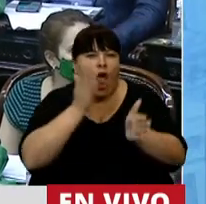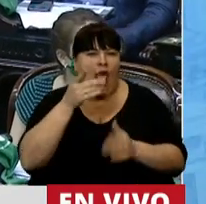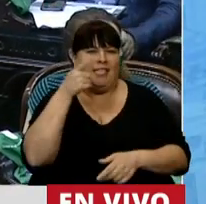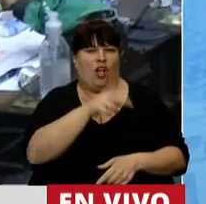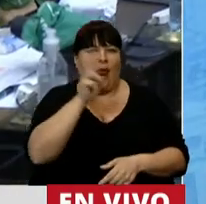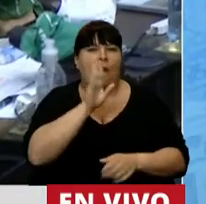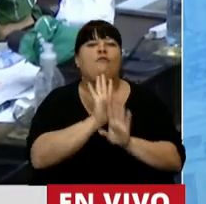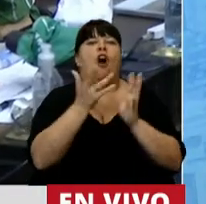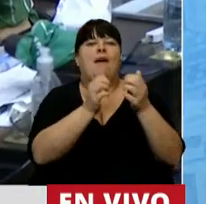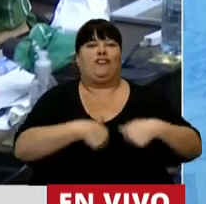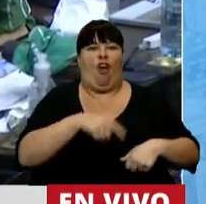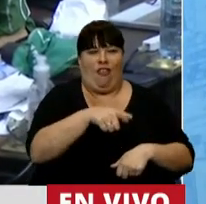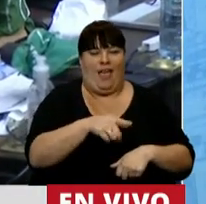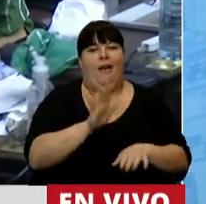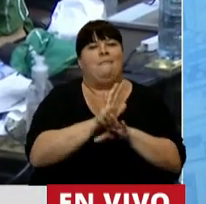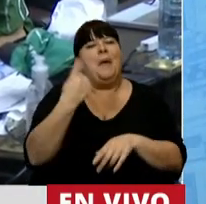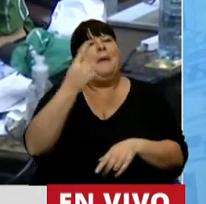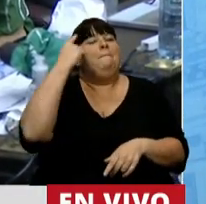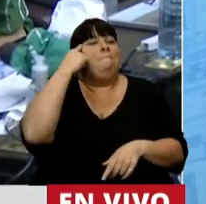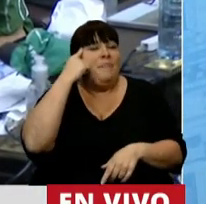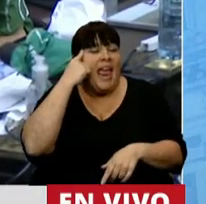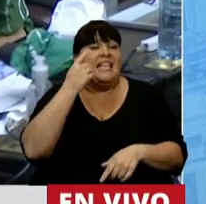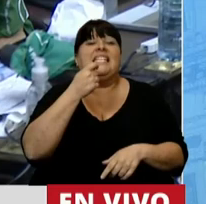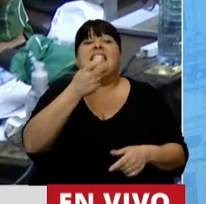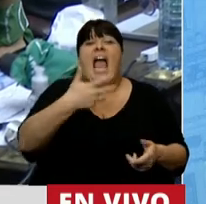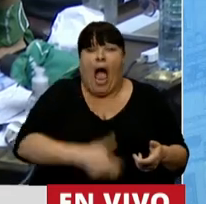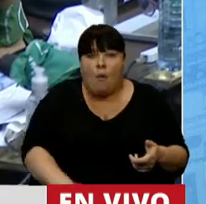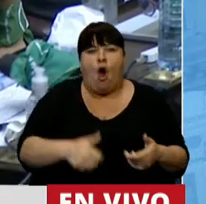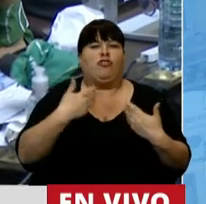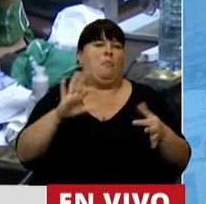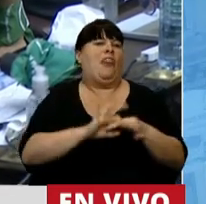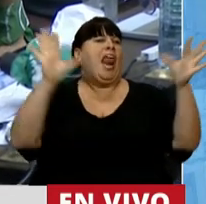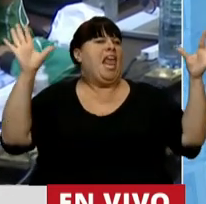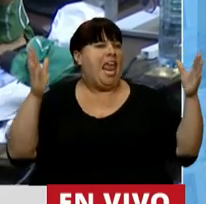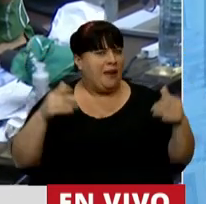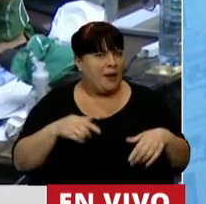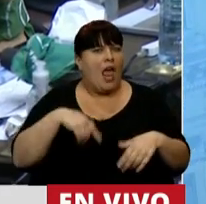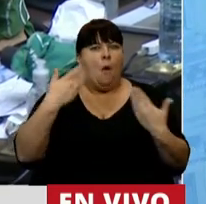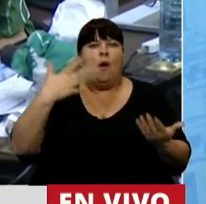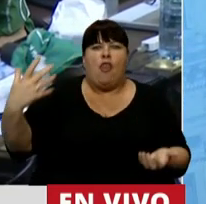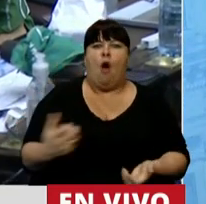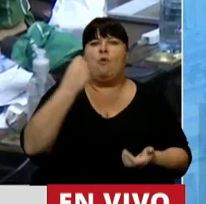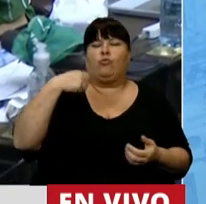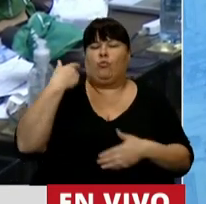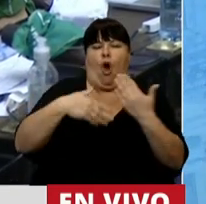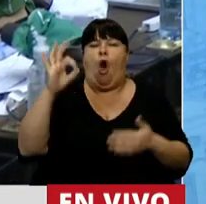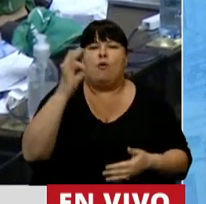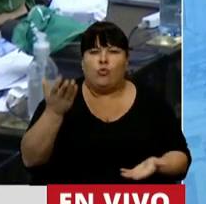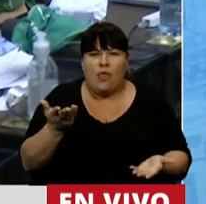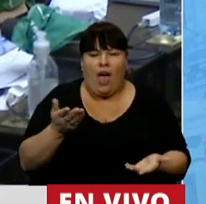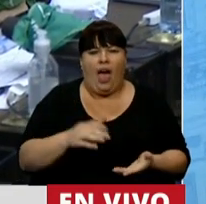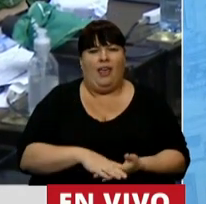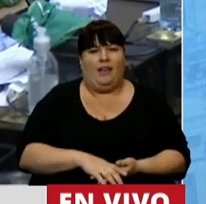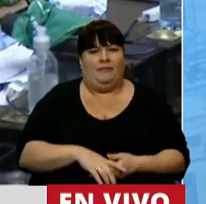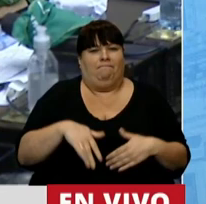contra las mujeres, haciéndoles creer que con el aborto serán libres y tendrán oportunidades, es